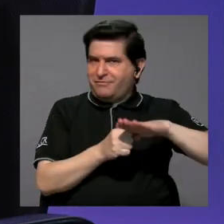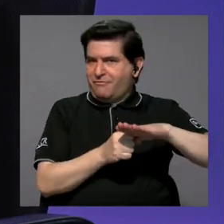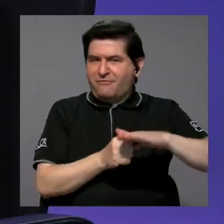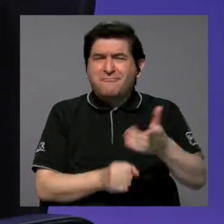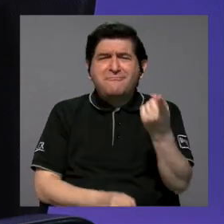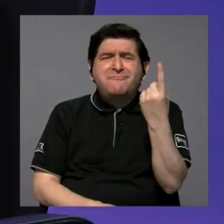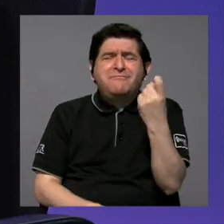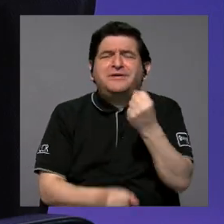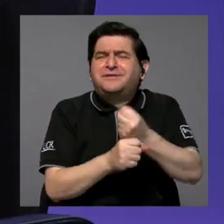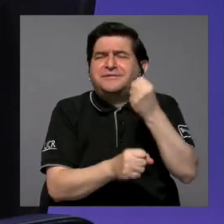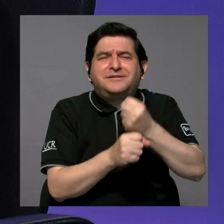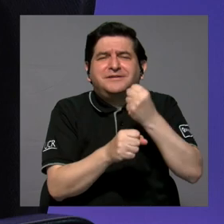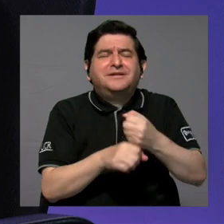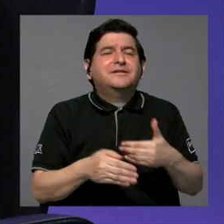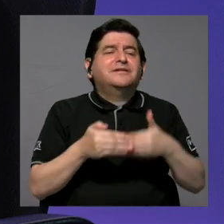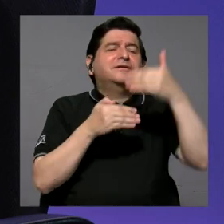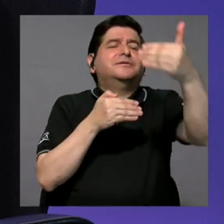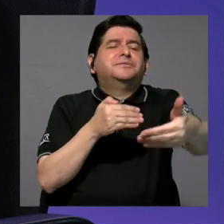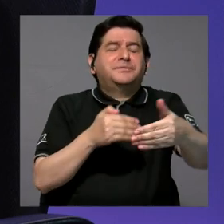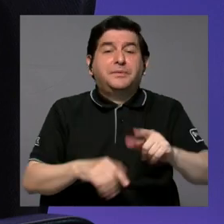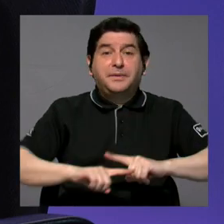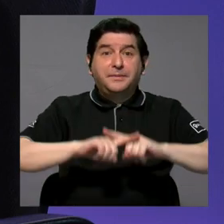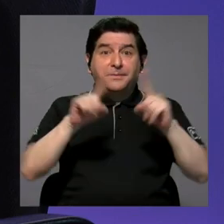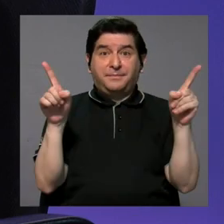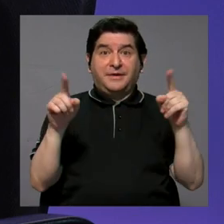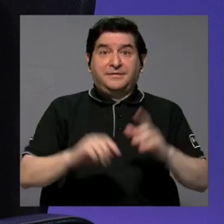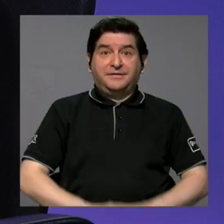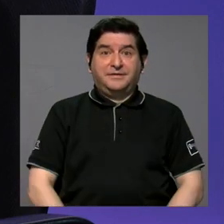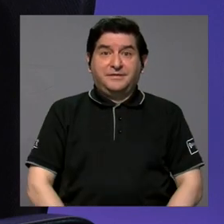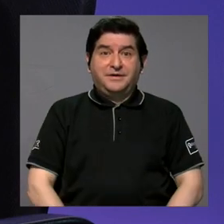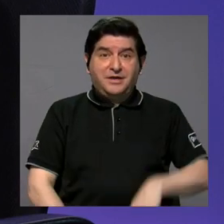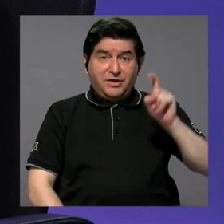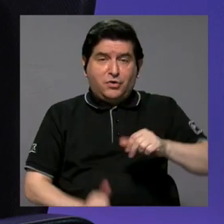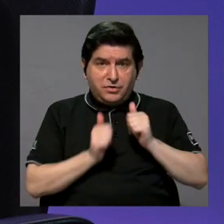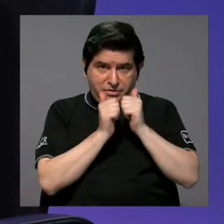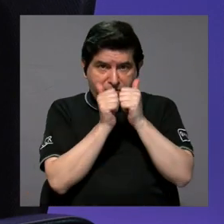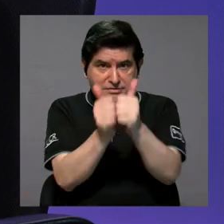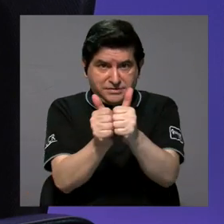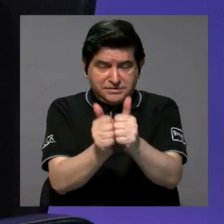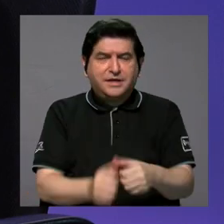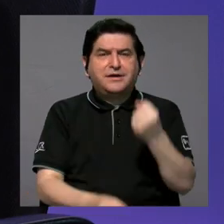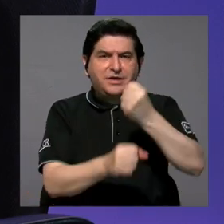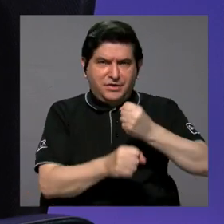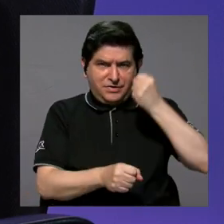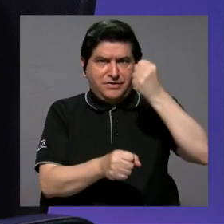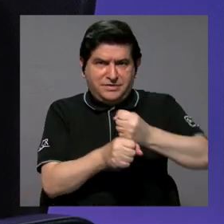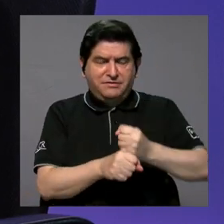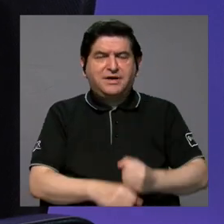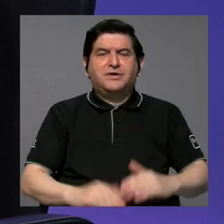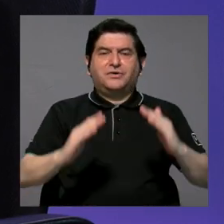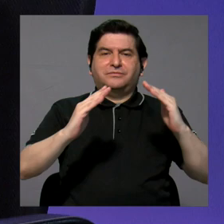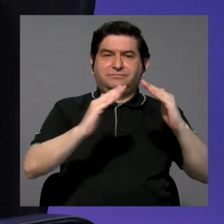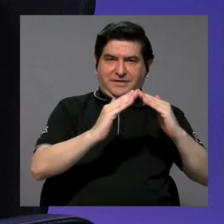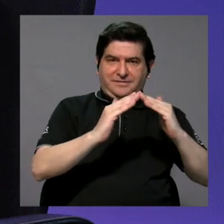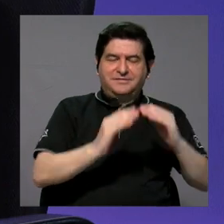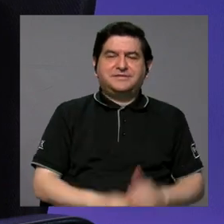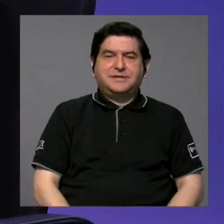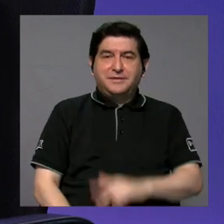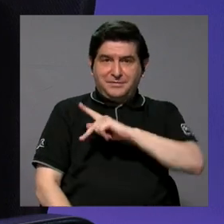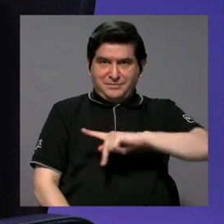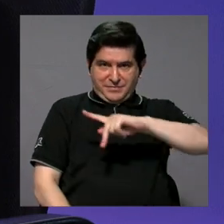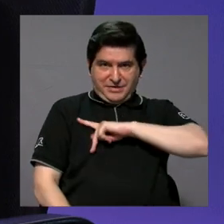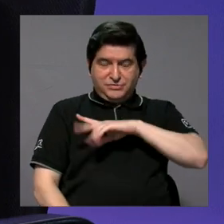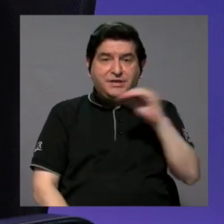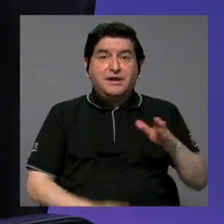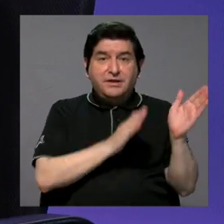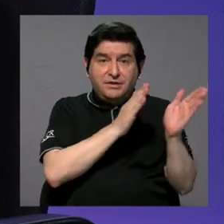nos queda muchísima tarea por delante, pero se debe acompañar también desde un trabajo desde casa, desde la parte personal y